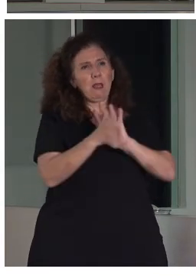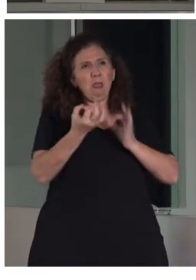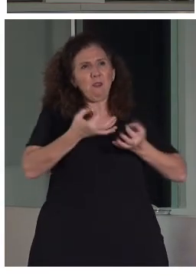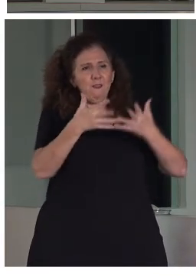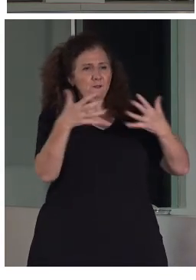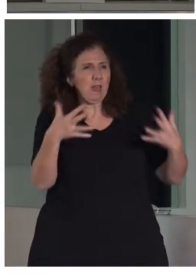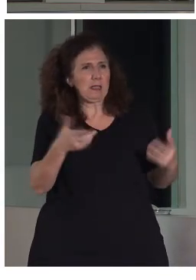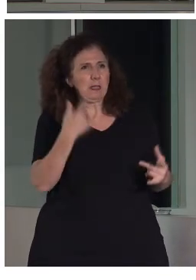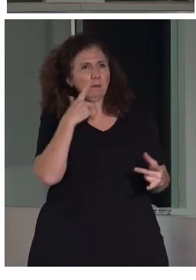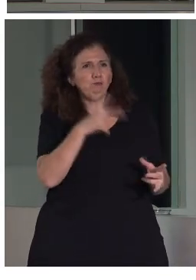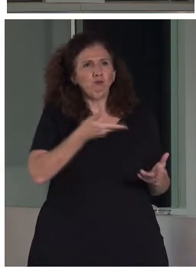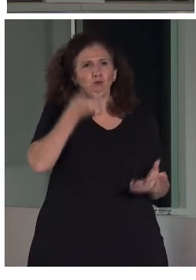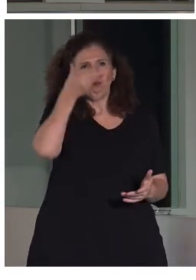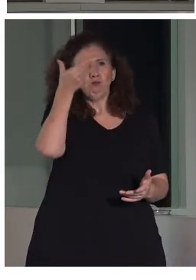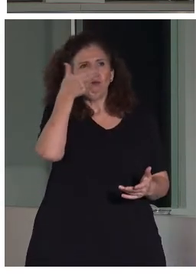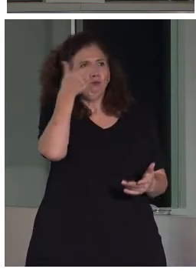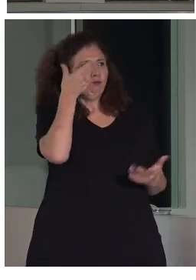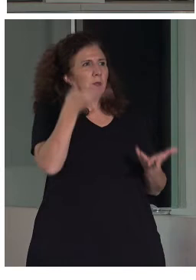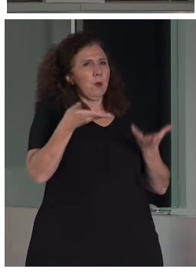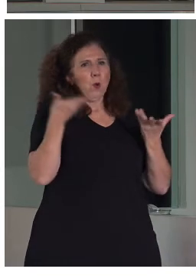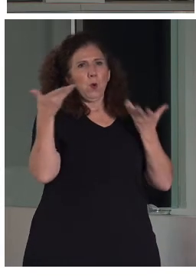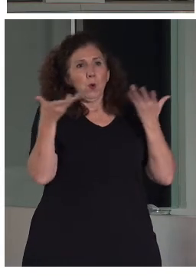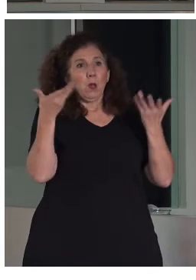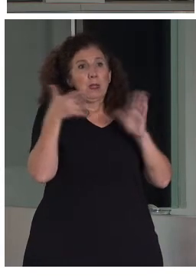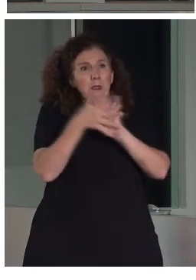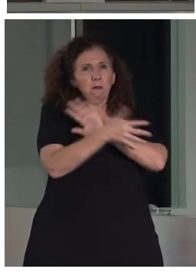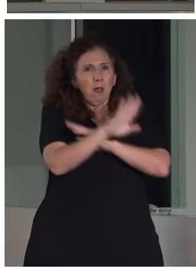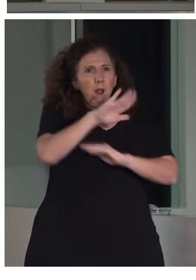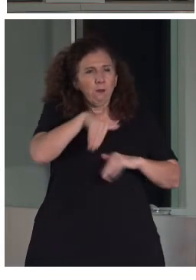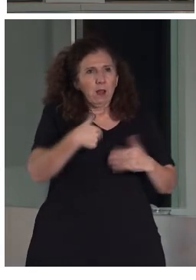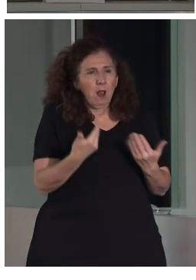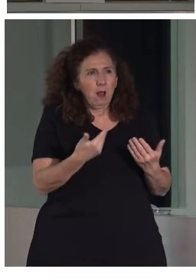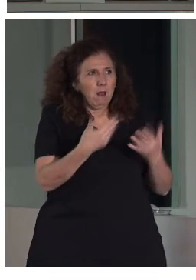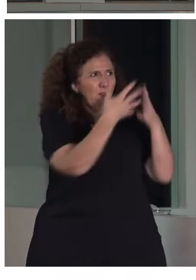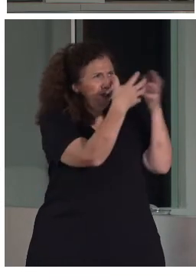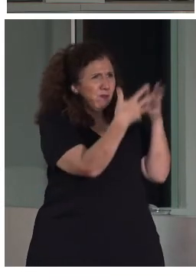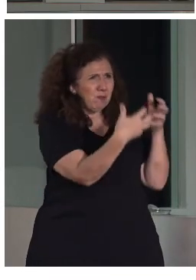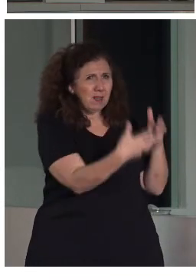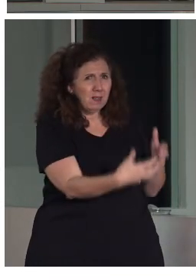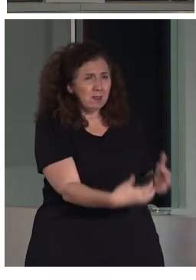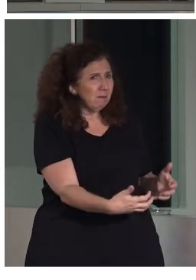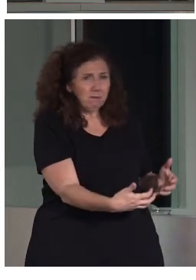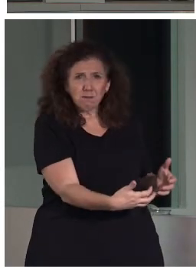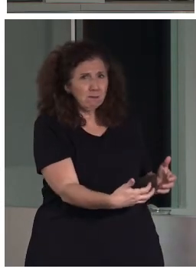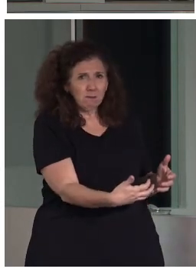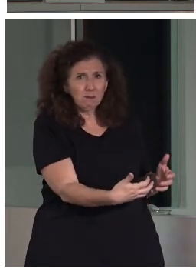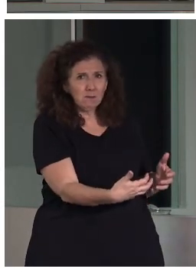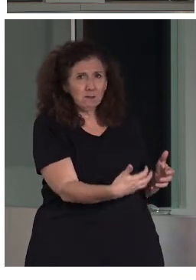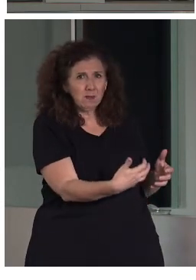la incomunicación. Porque al fin y al cabo, al final, ¿qué nos ha estado contando? Hay tantos elementos sobreentendidos